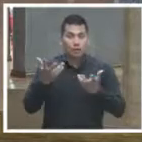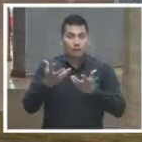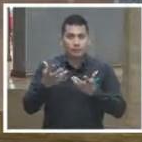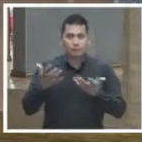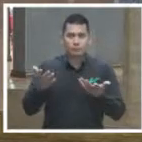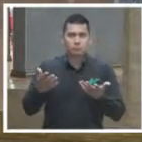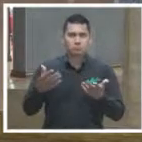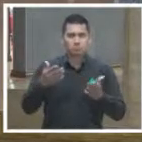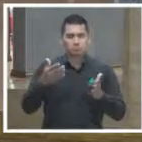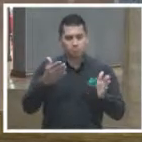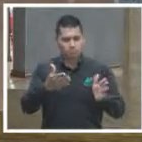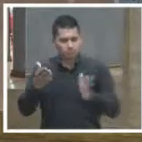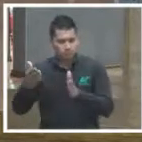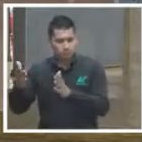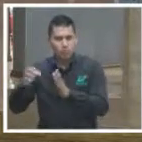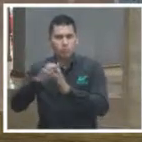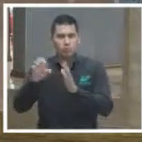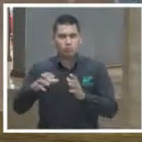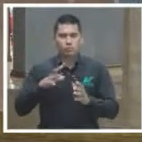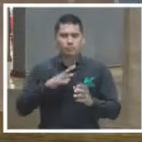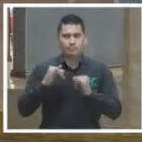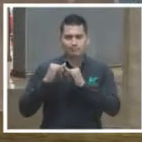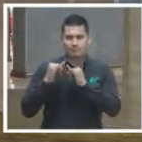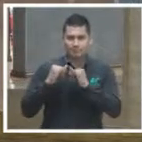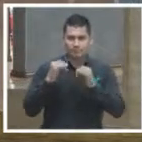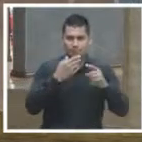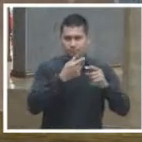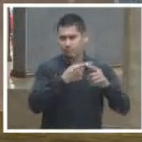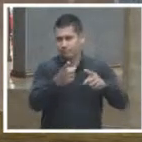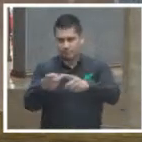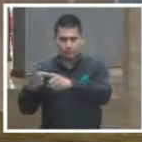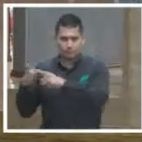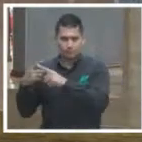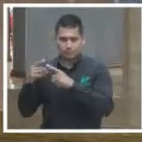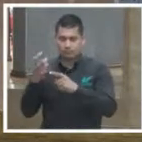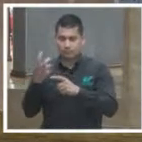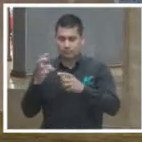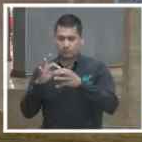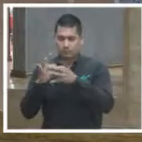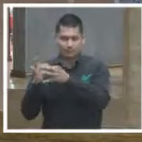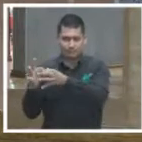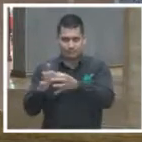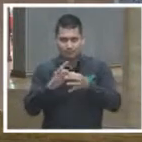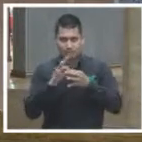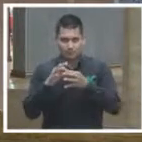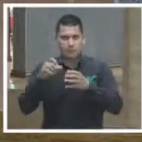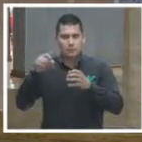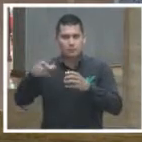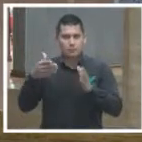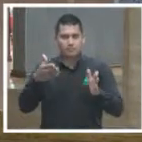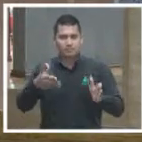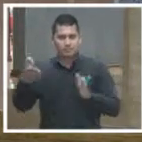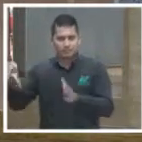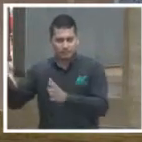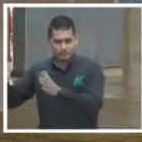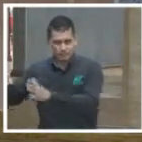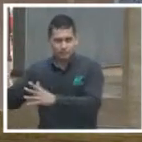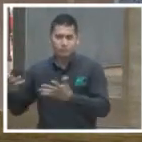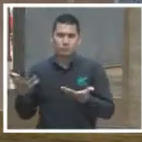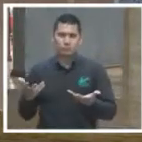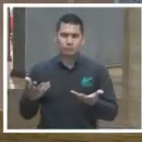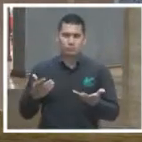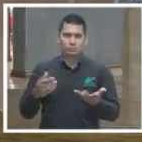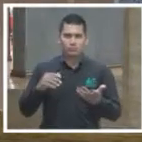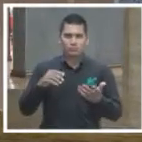varias instituciones que están relacionadas con los procesos y la simplificación de